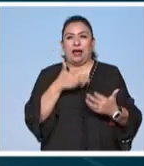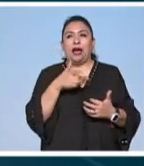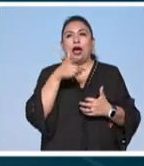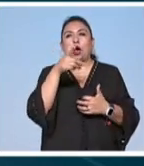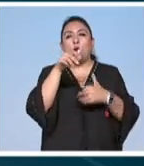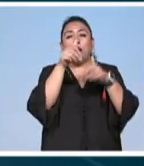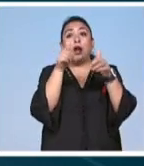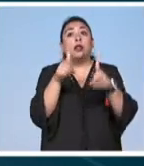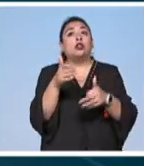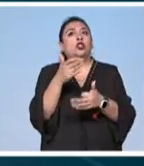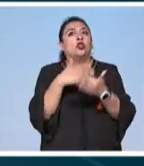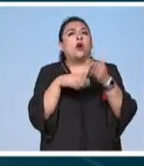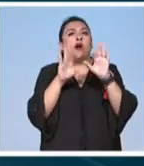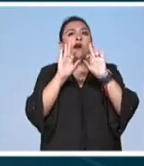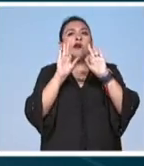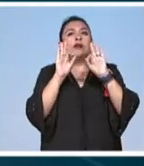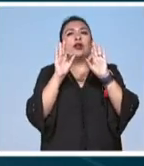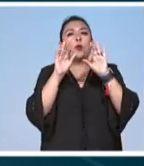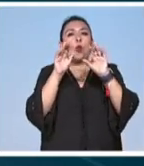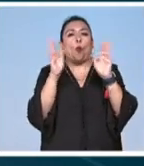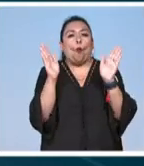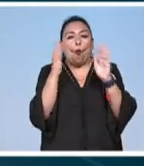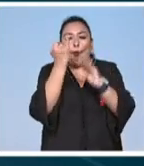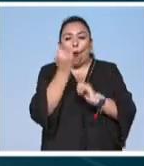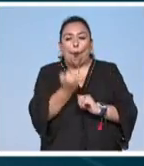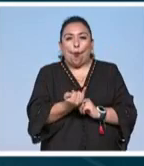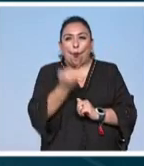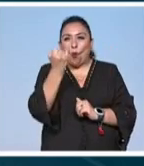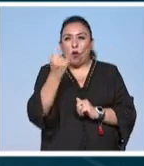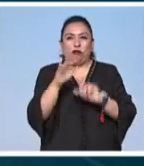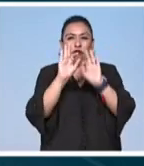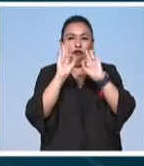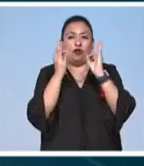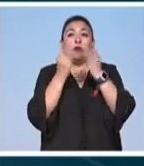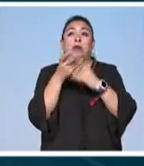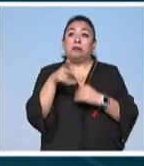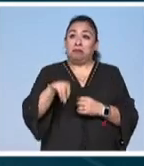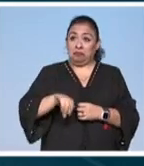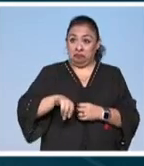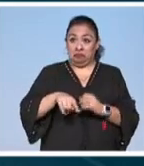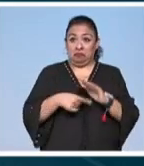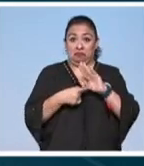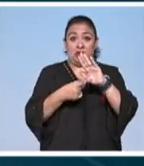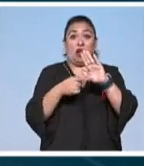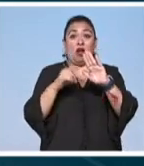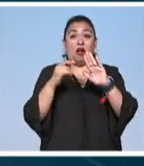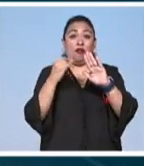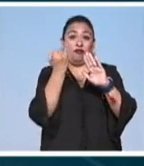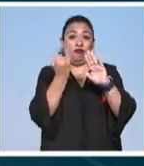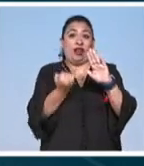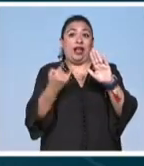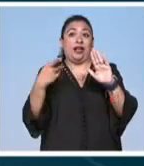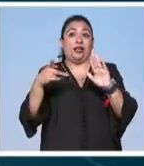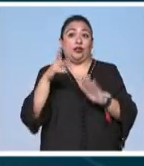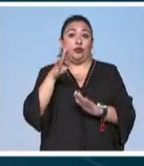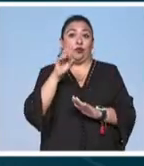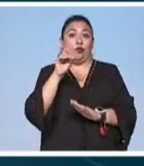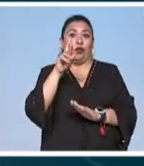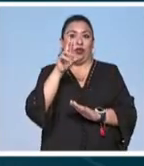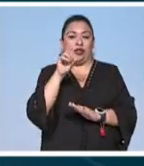obras eran todas figuras flacas entonces va a ser muy interesante mostrar las flacas de botero